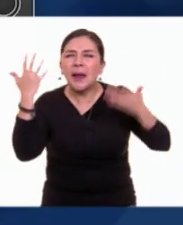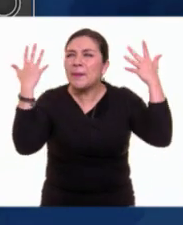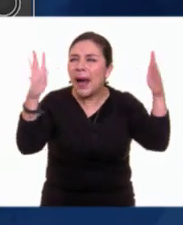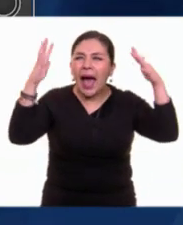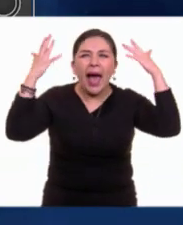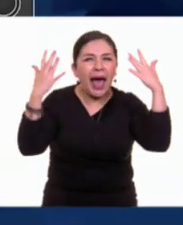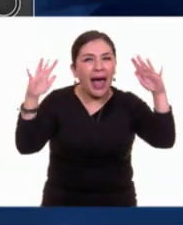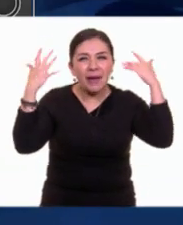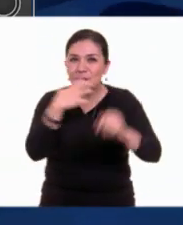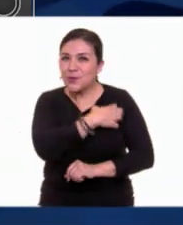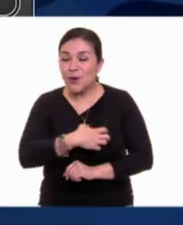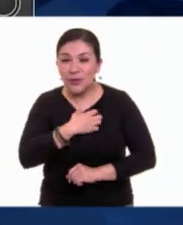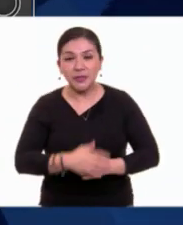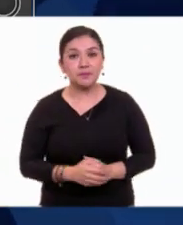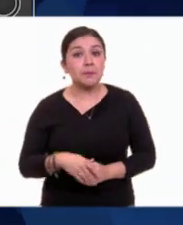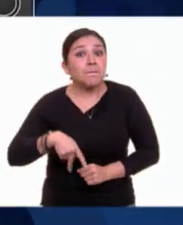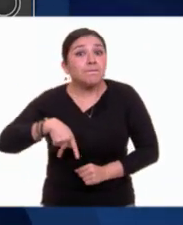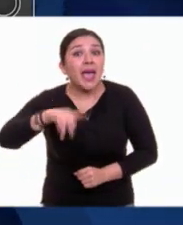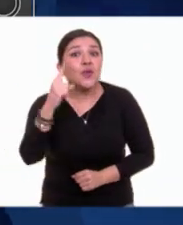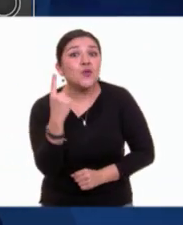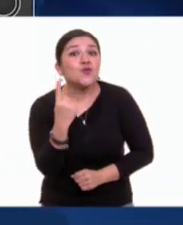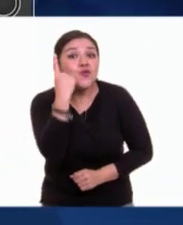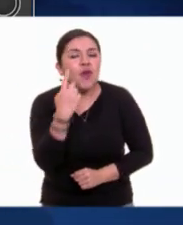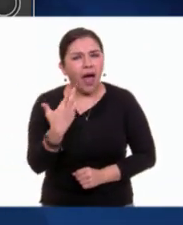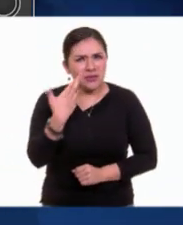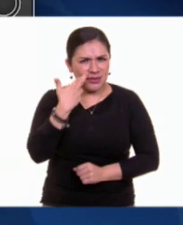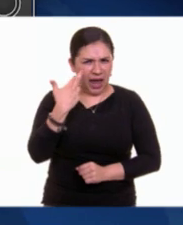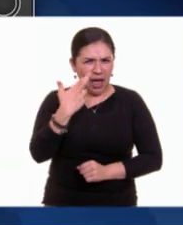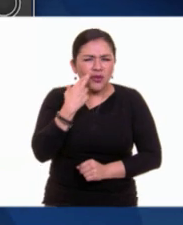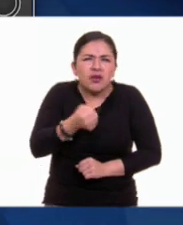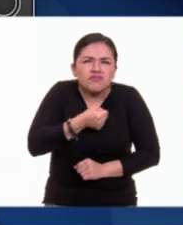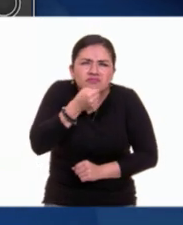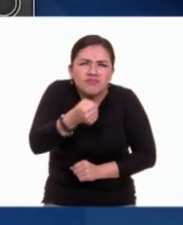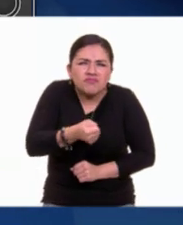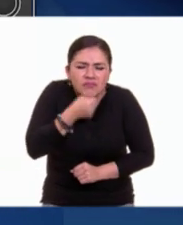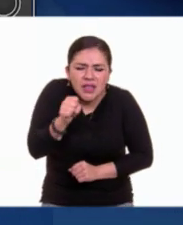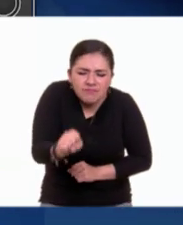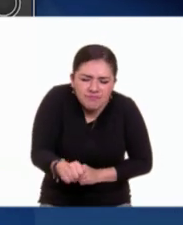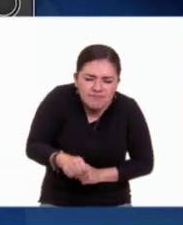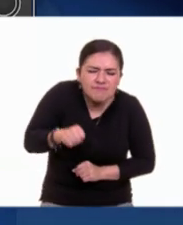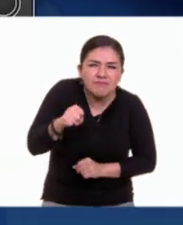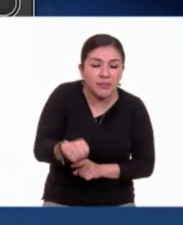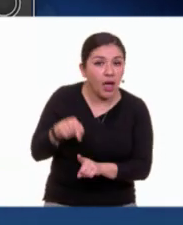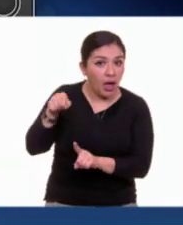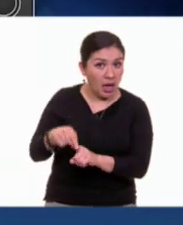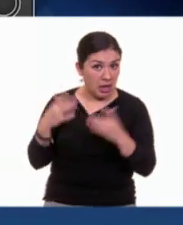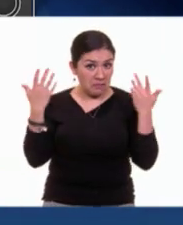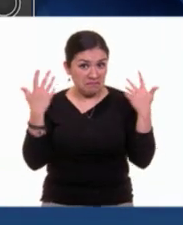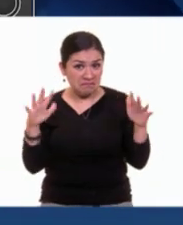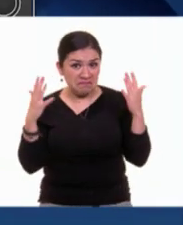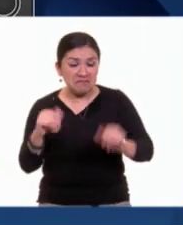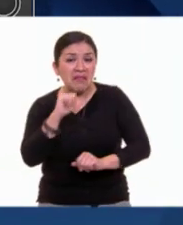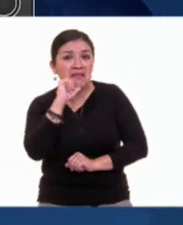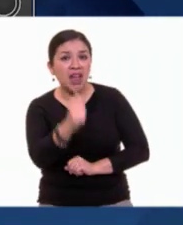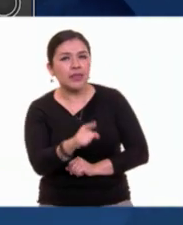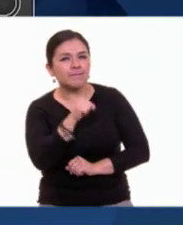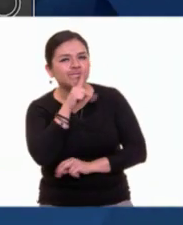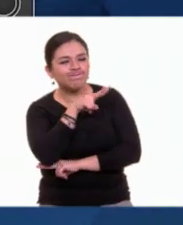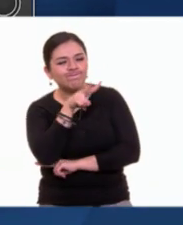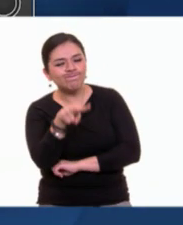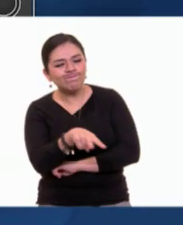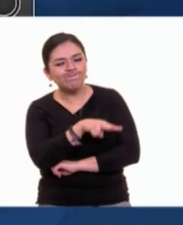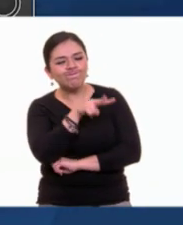Pero había un ratón viejito que no aplaudía nada.